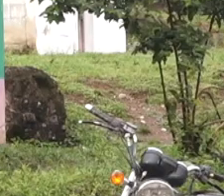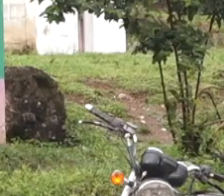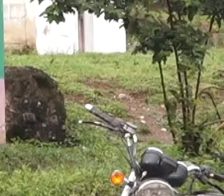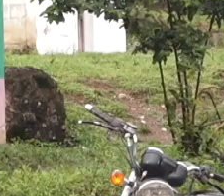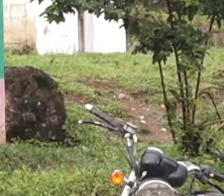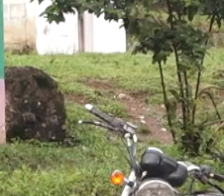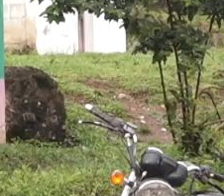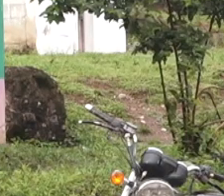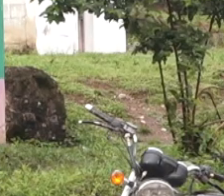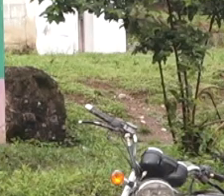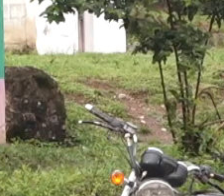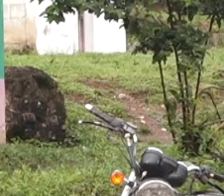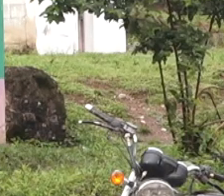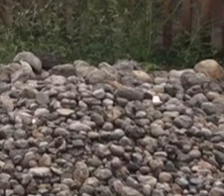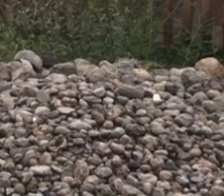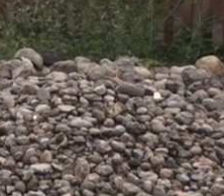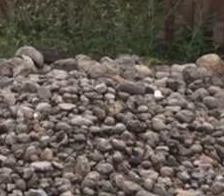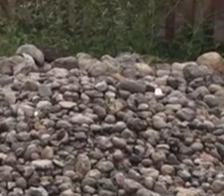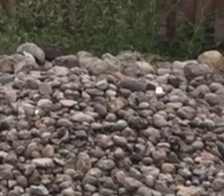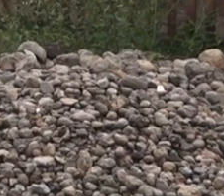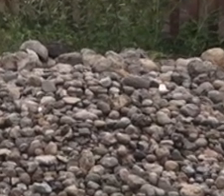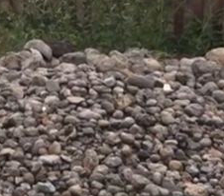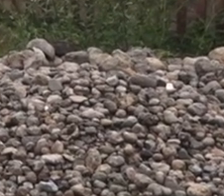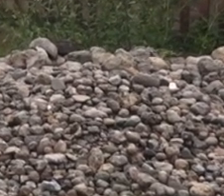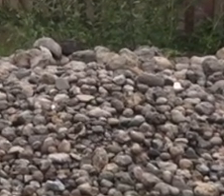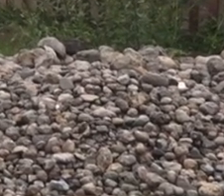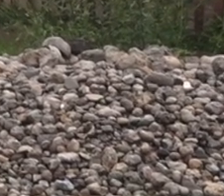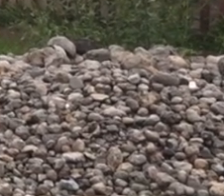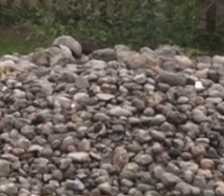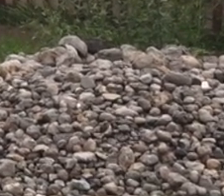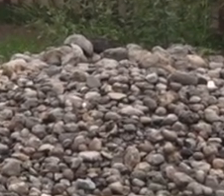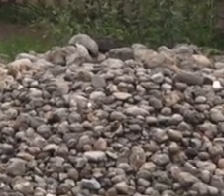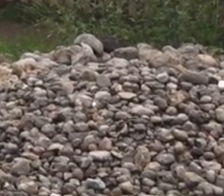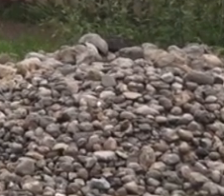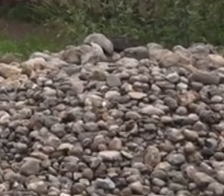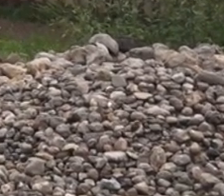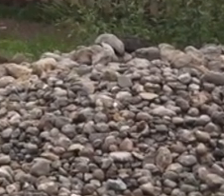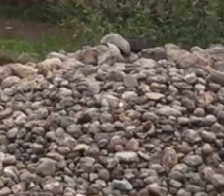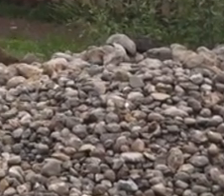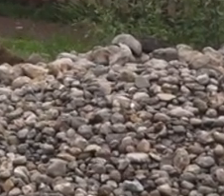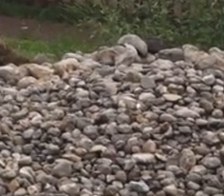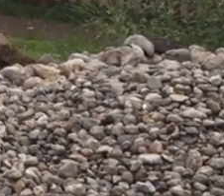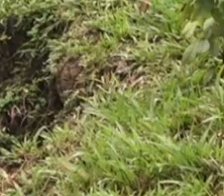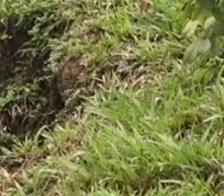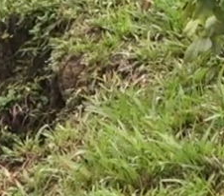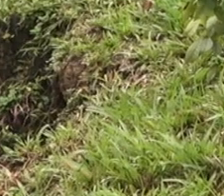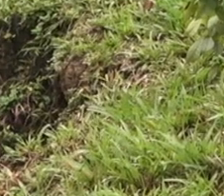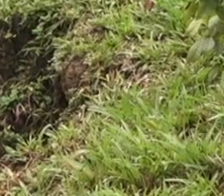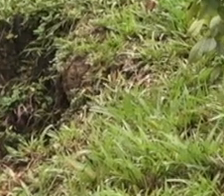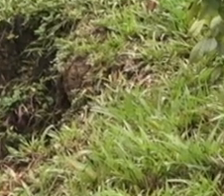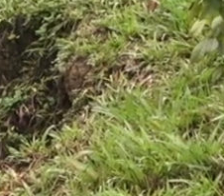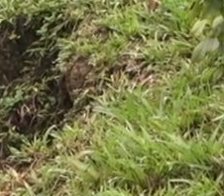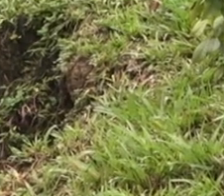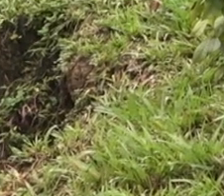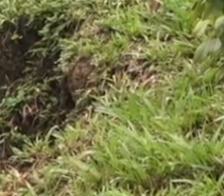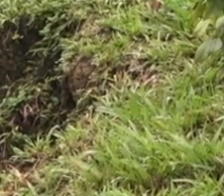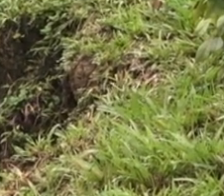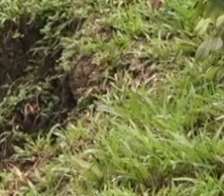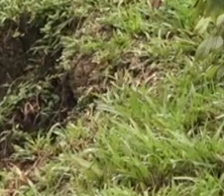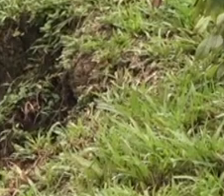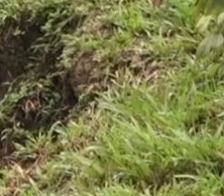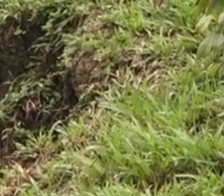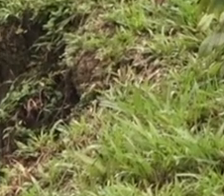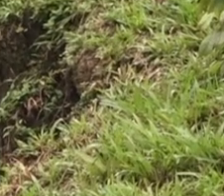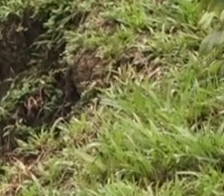ubicada en Uspantán, Quiché, con el objetivo de conocer el funcionamiento de su sistema de electrificación y apoyar sus